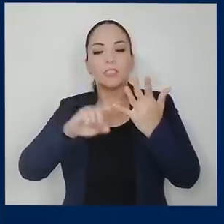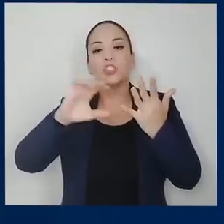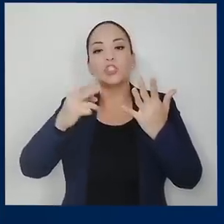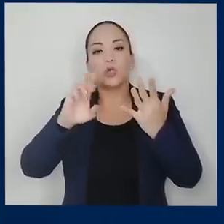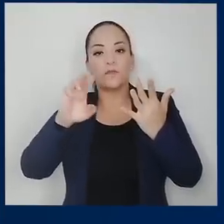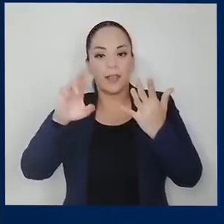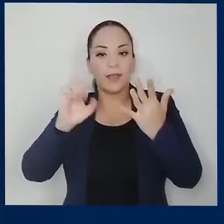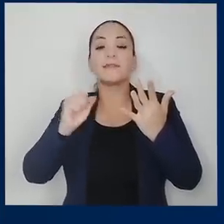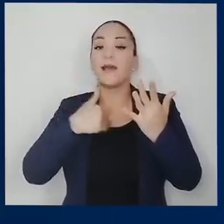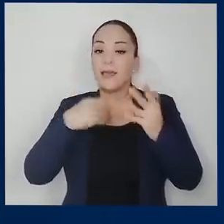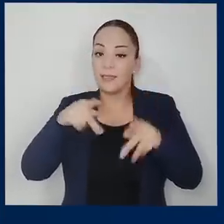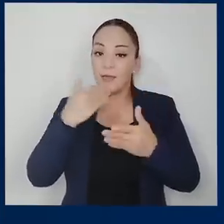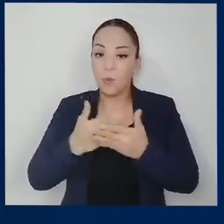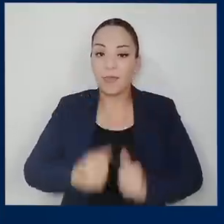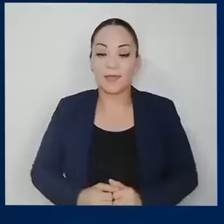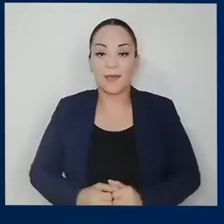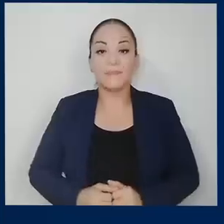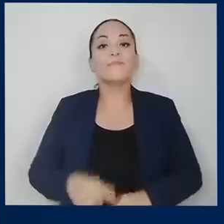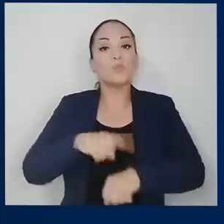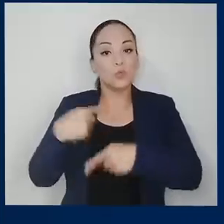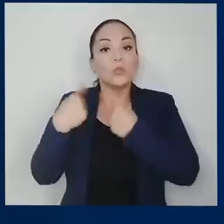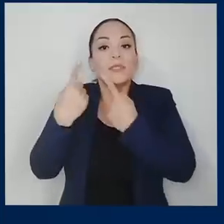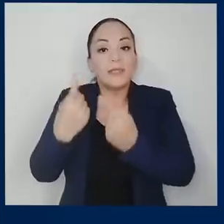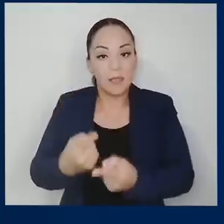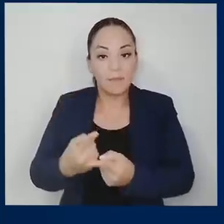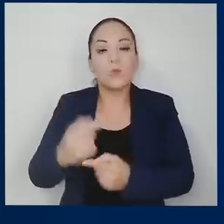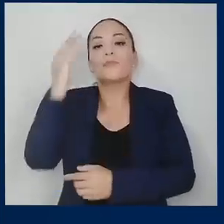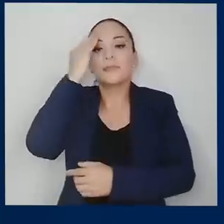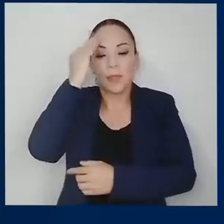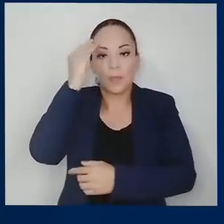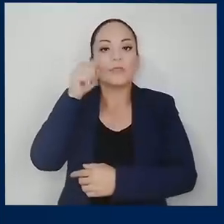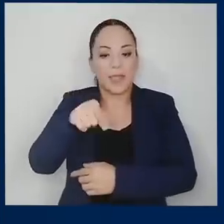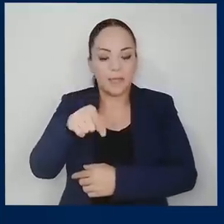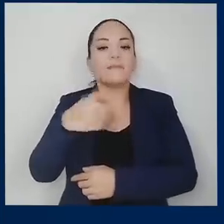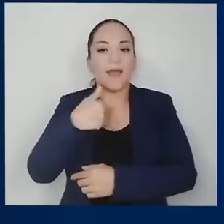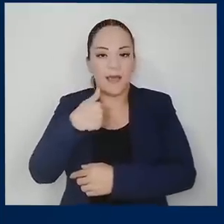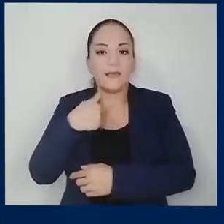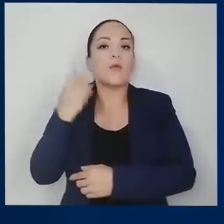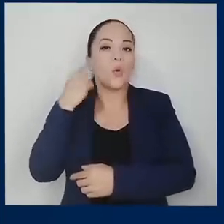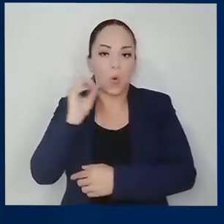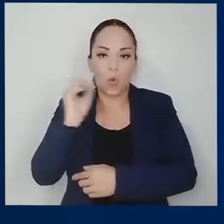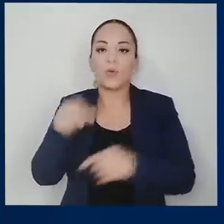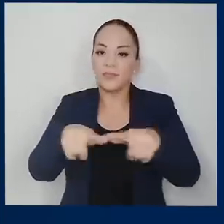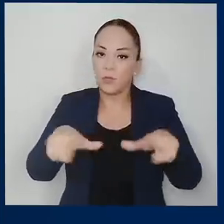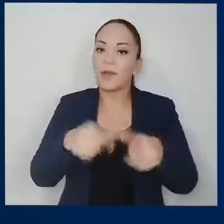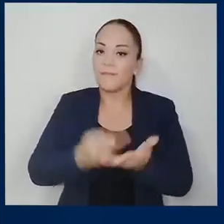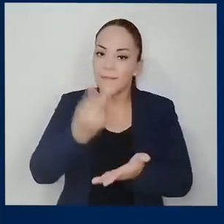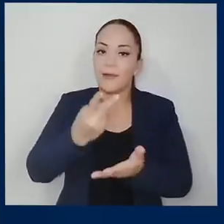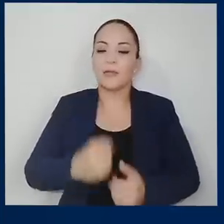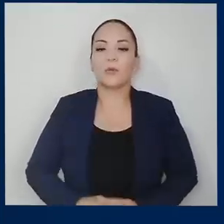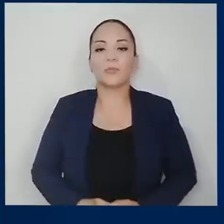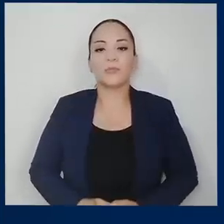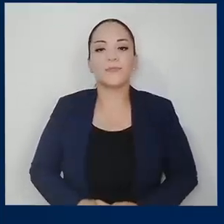y Chorreras. Es un lugar donde hace mucho tiempo, mucho tiempo, se sabe que hay yacimientos de